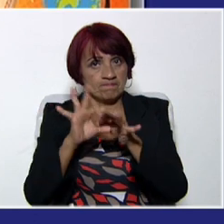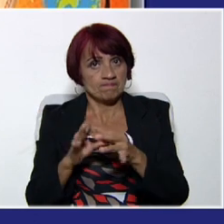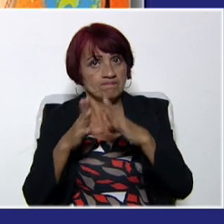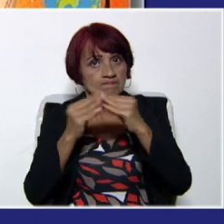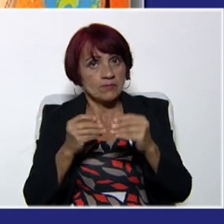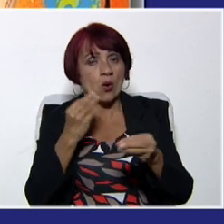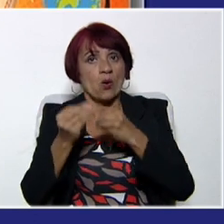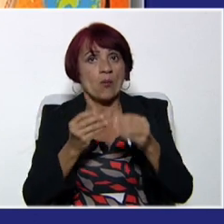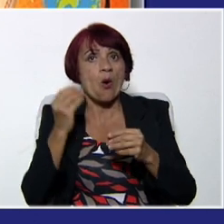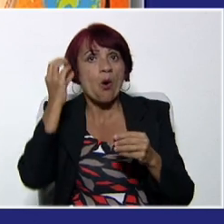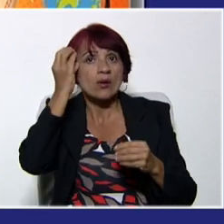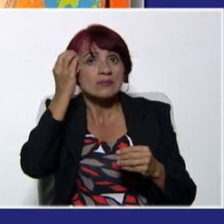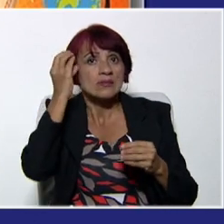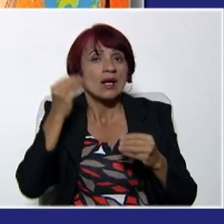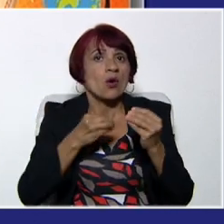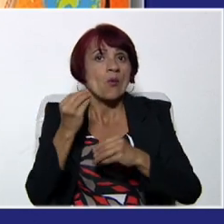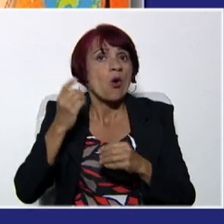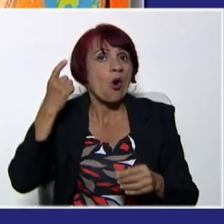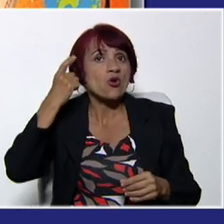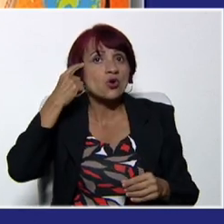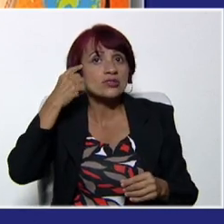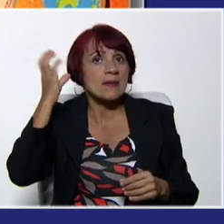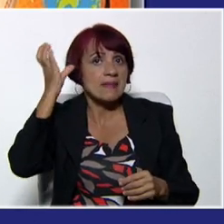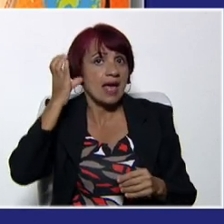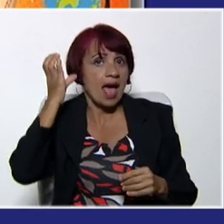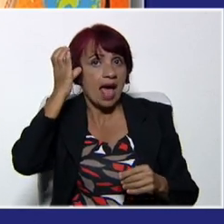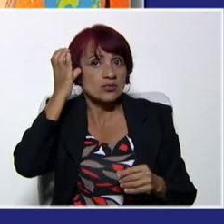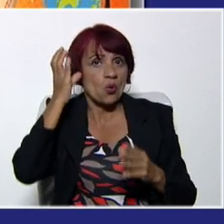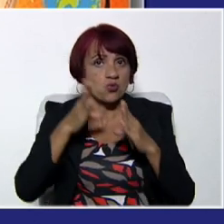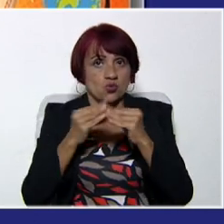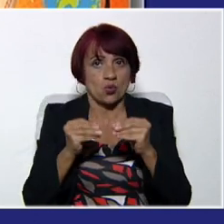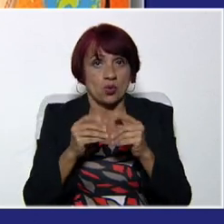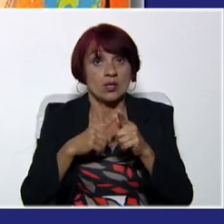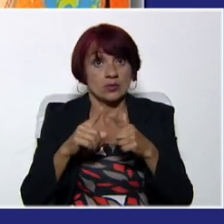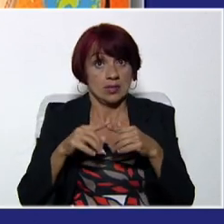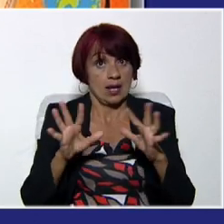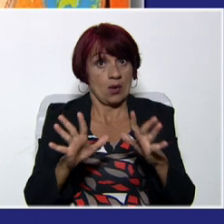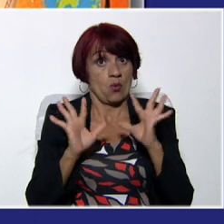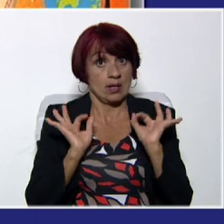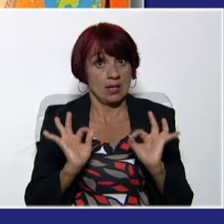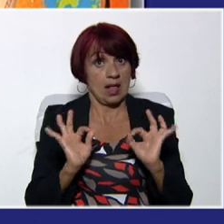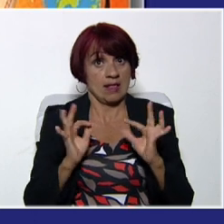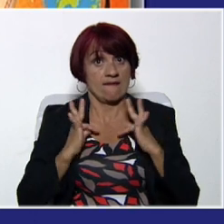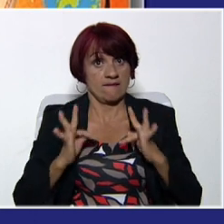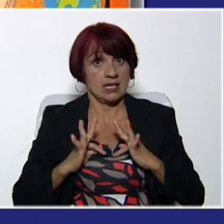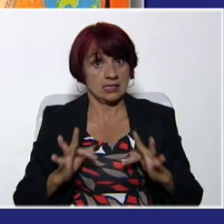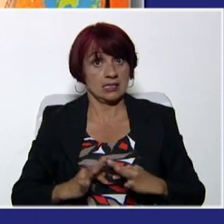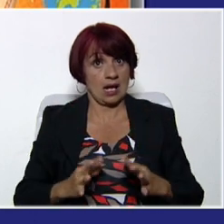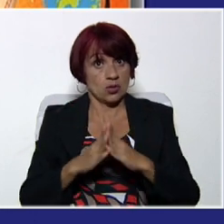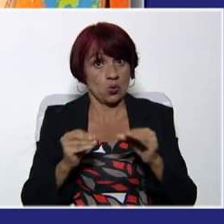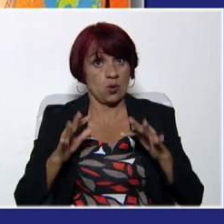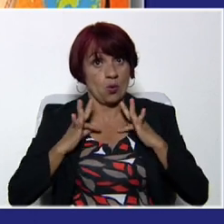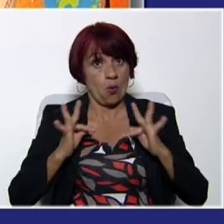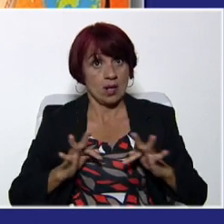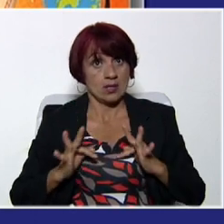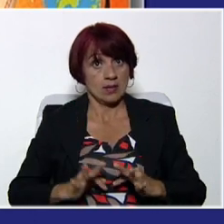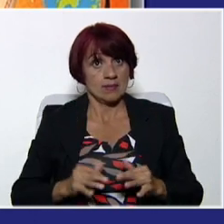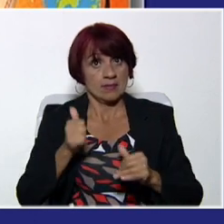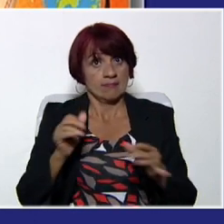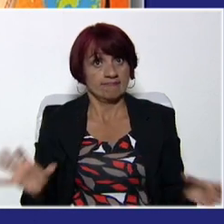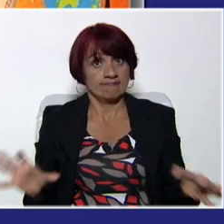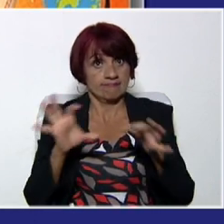parte cognitiva. Pero también tenemos las cualidades físicas que van más